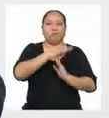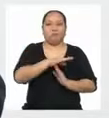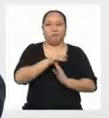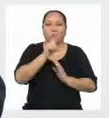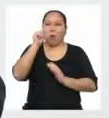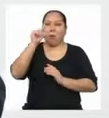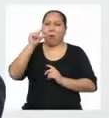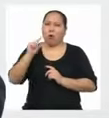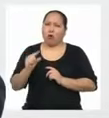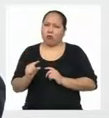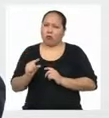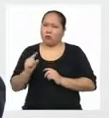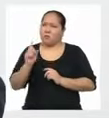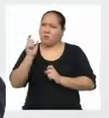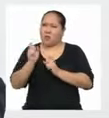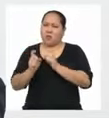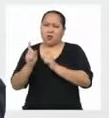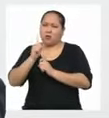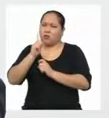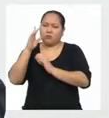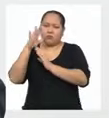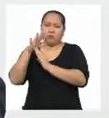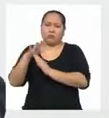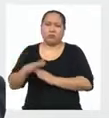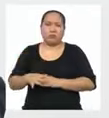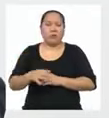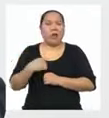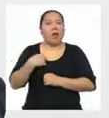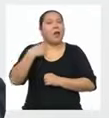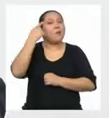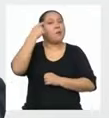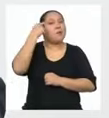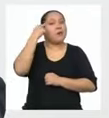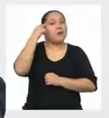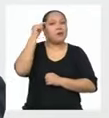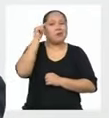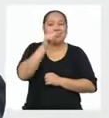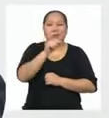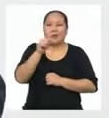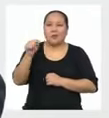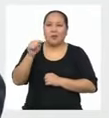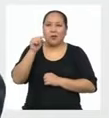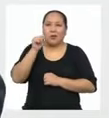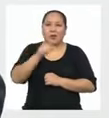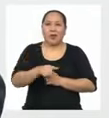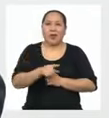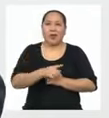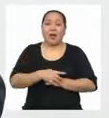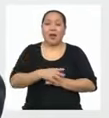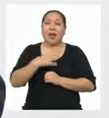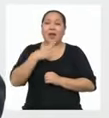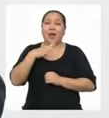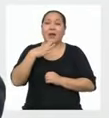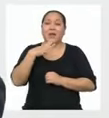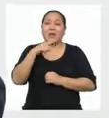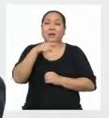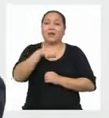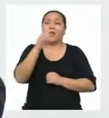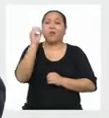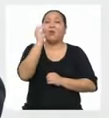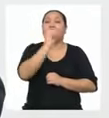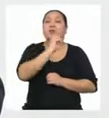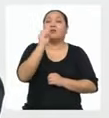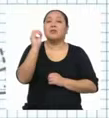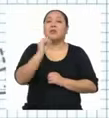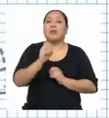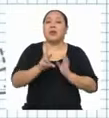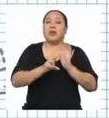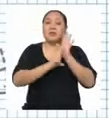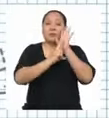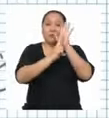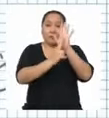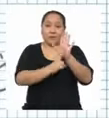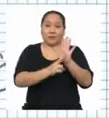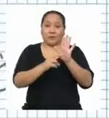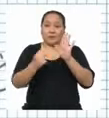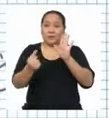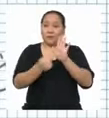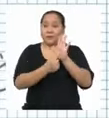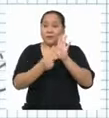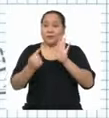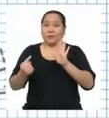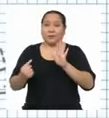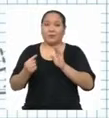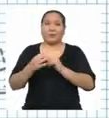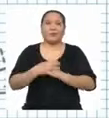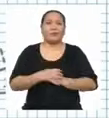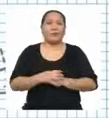que no Por eso creo que deberíamos hablar de esa cantidad utilizando el porcentaje que representa Y si mal no